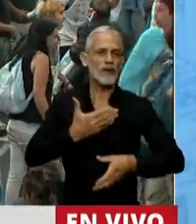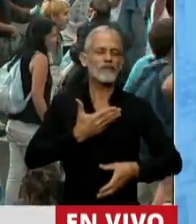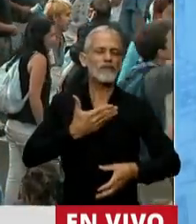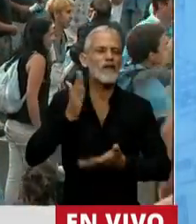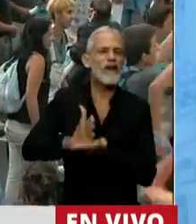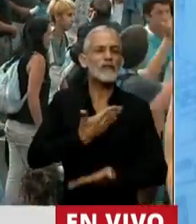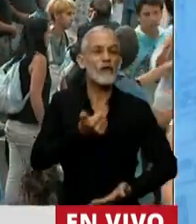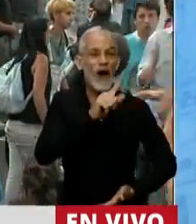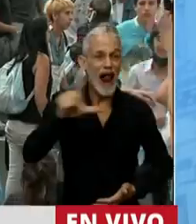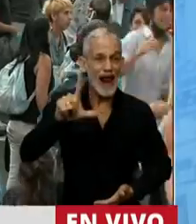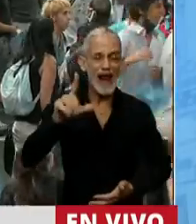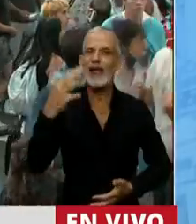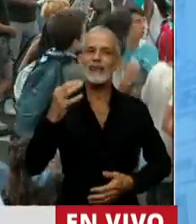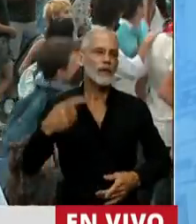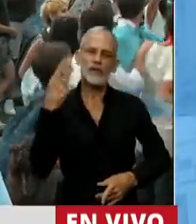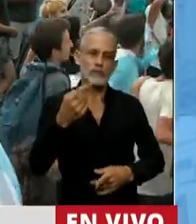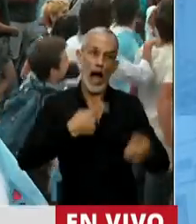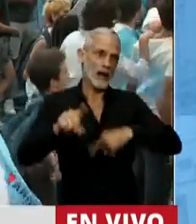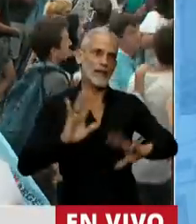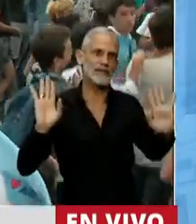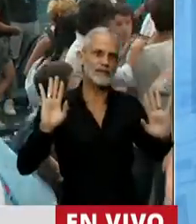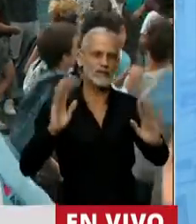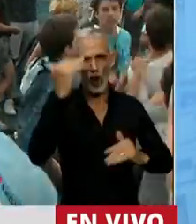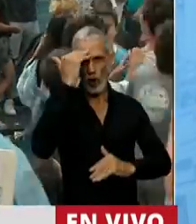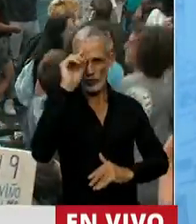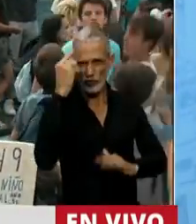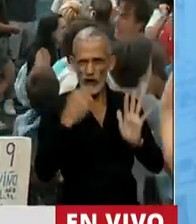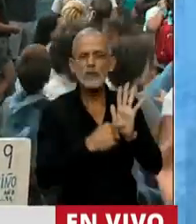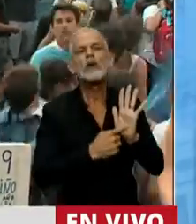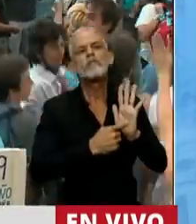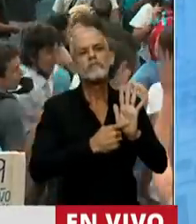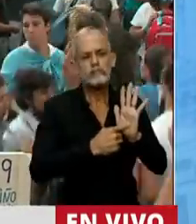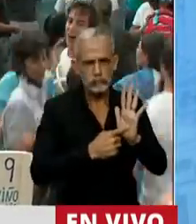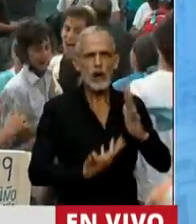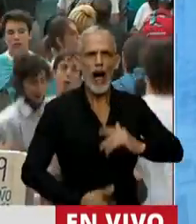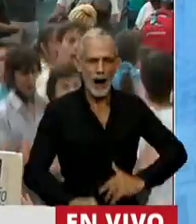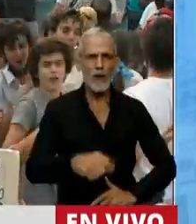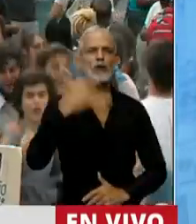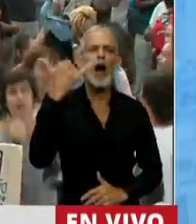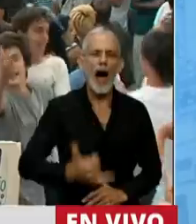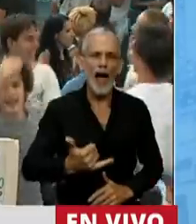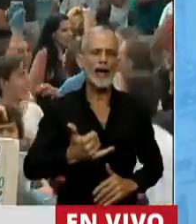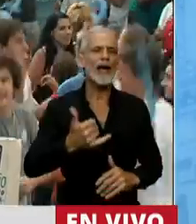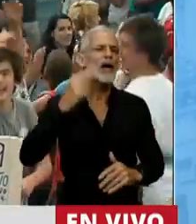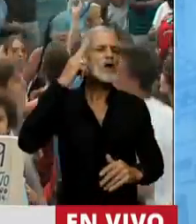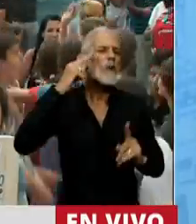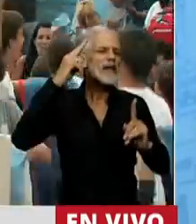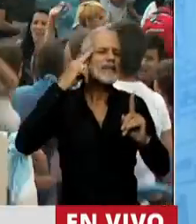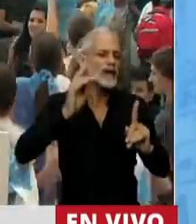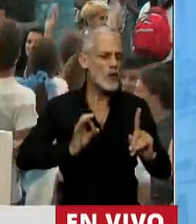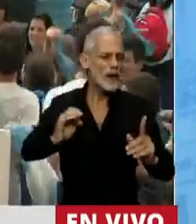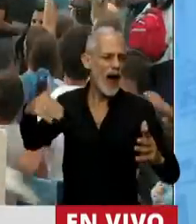dicho exactamente lo contrario a lo que dijo. La constitucionalidad del aborto en la Argentina tiene al menos 99